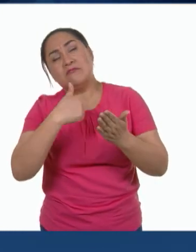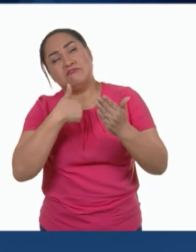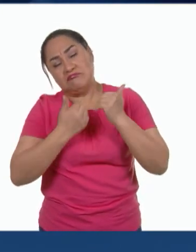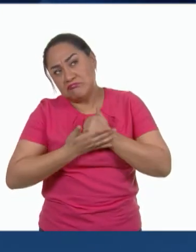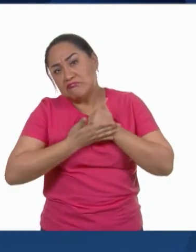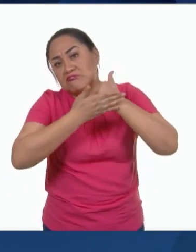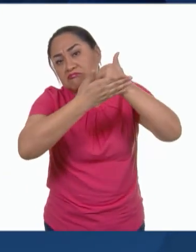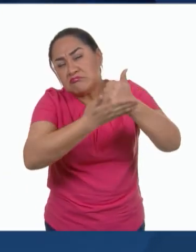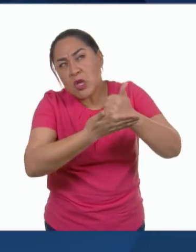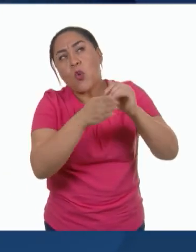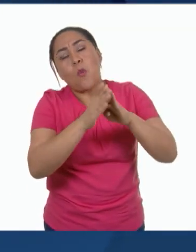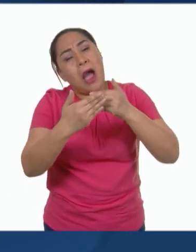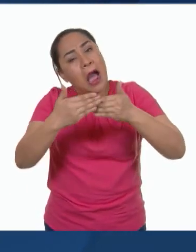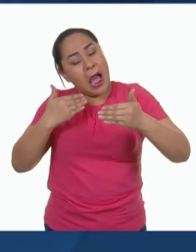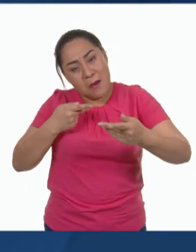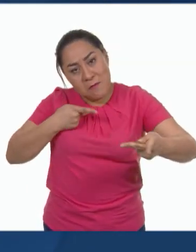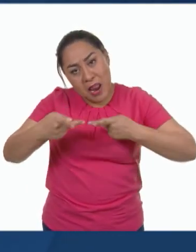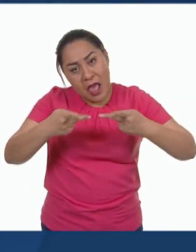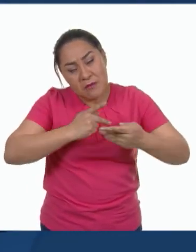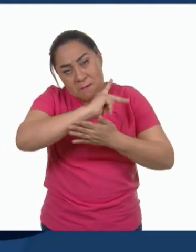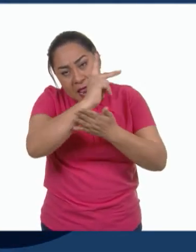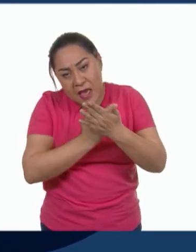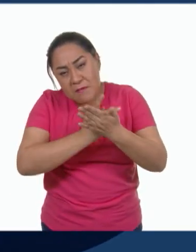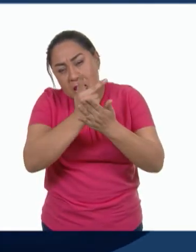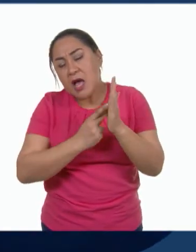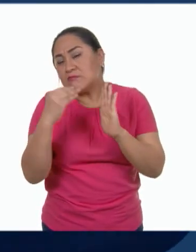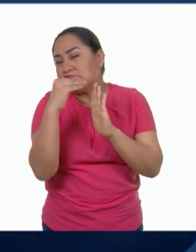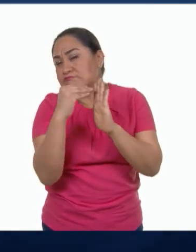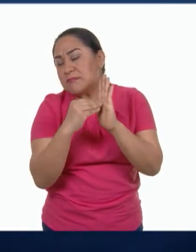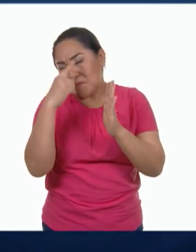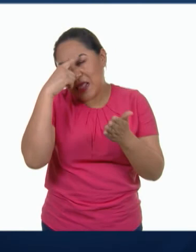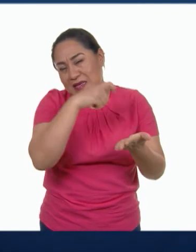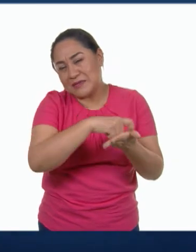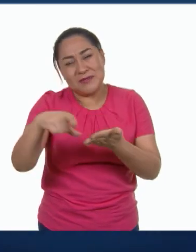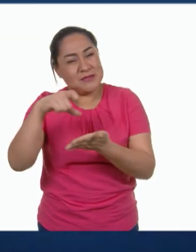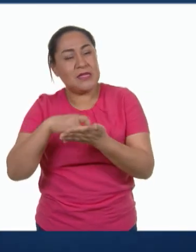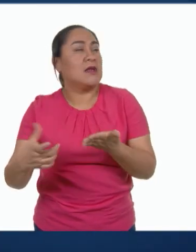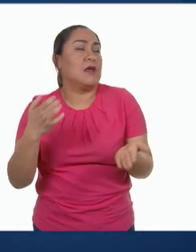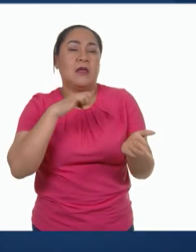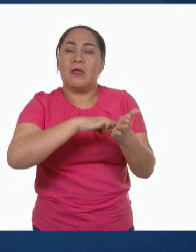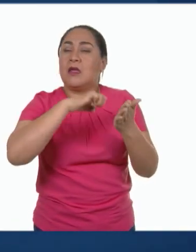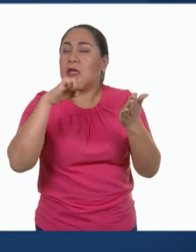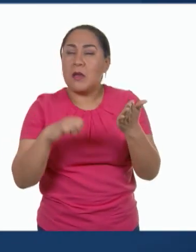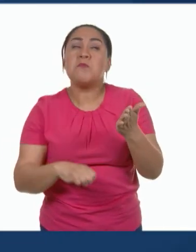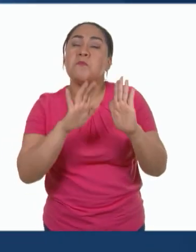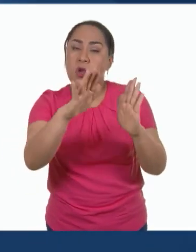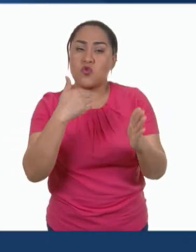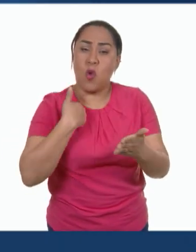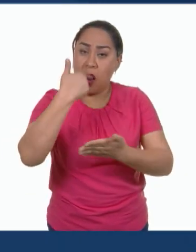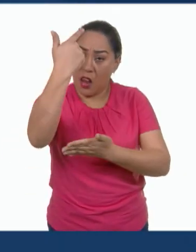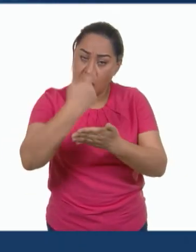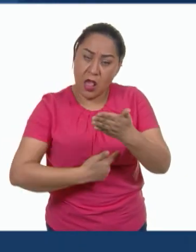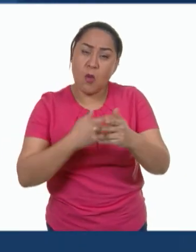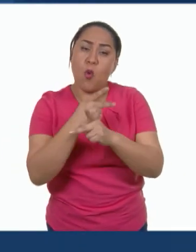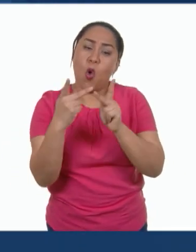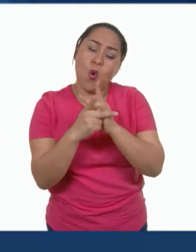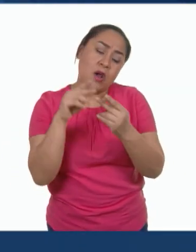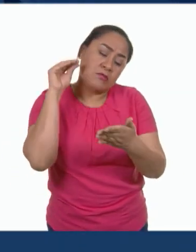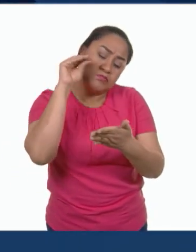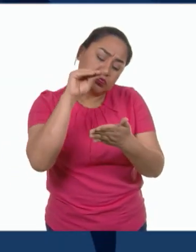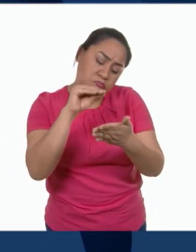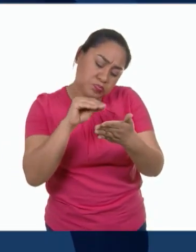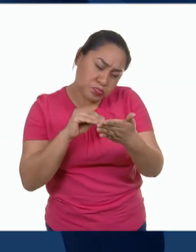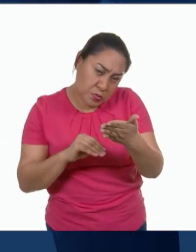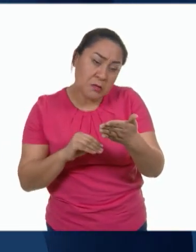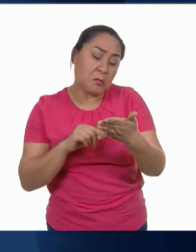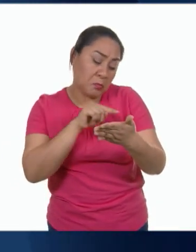anticipación las compras que necesitamos hacer. Por ejemplo, hacer una lista de productos y los lugares de comercio local